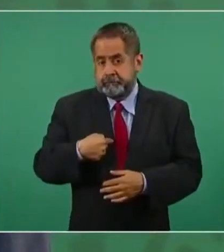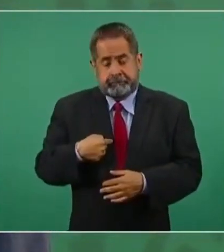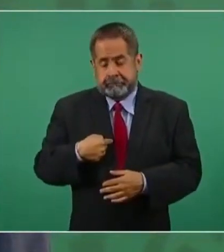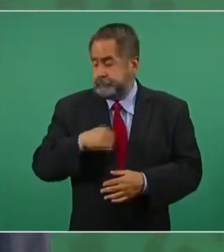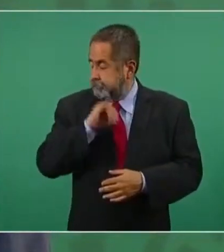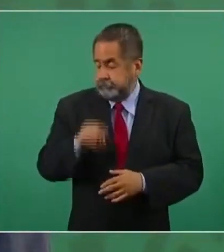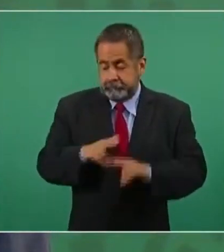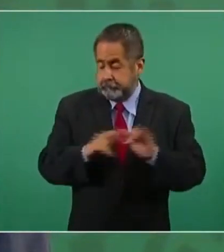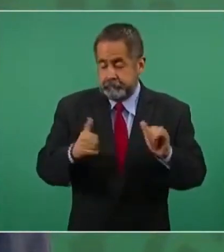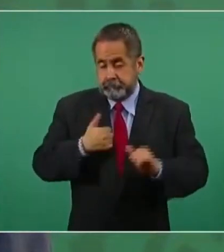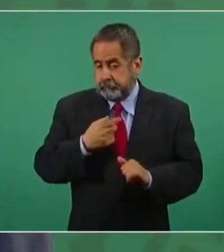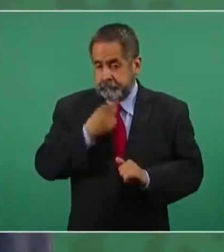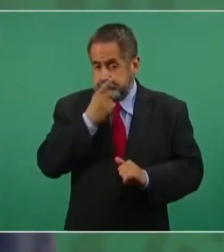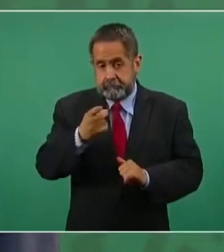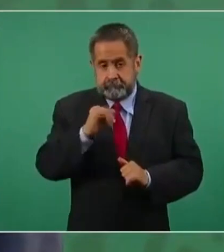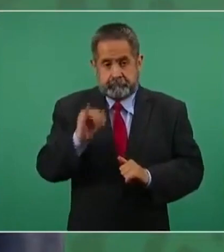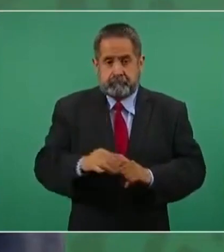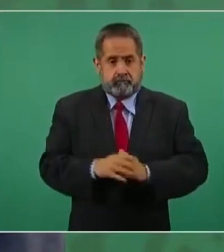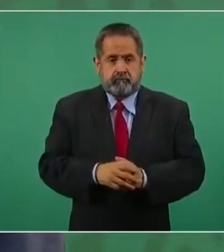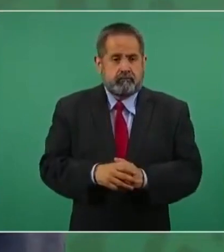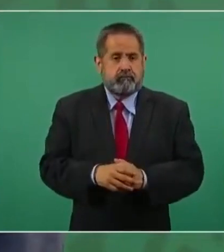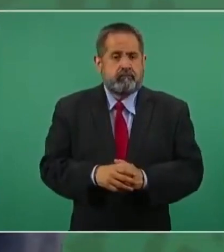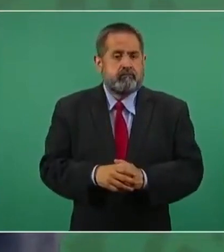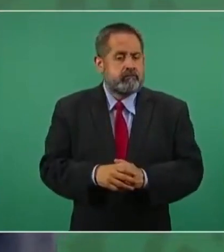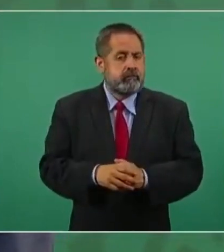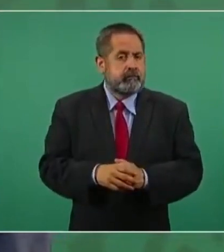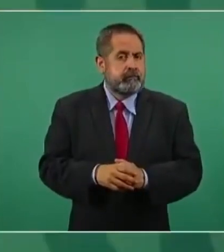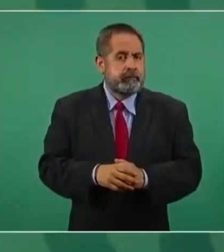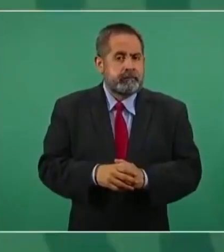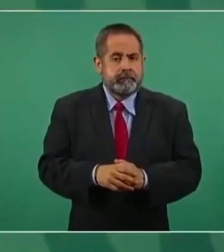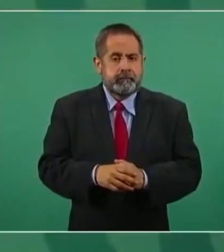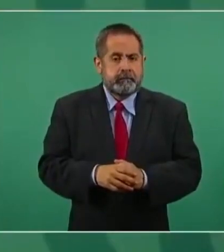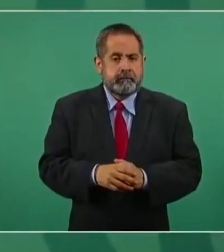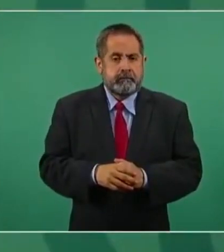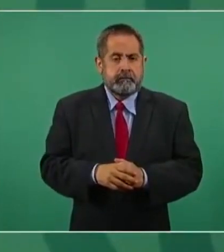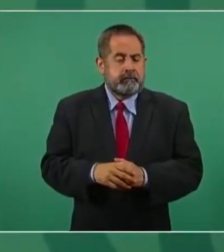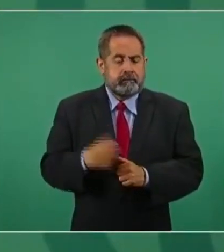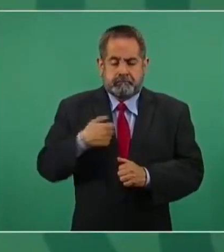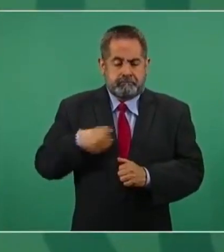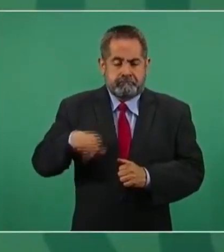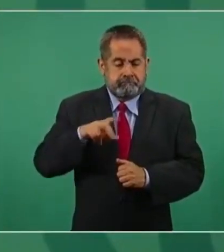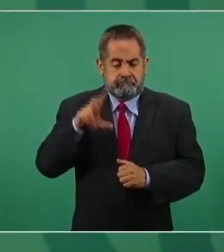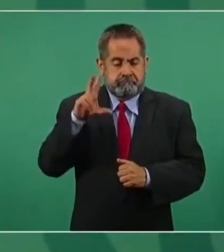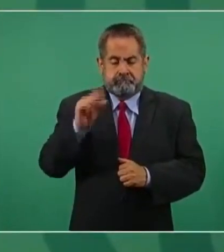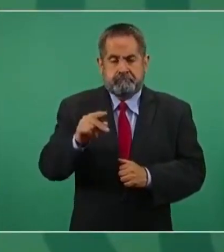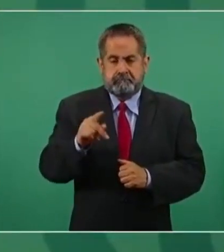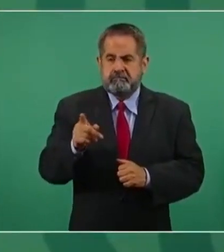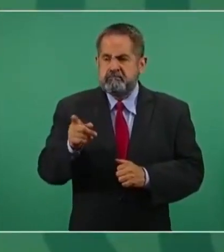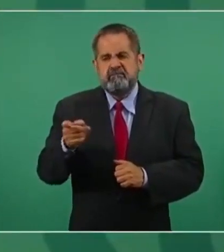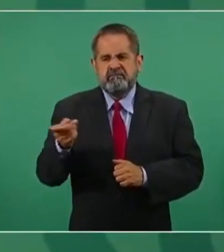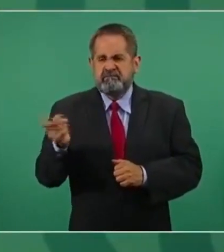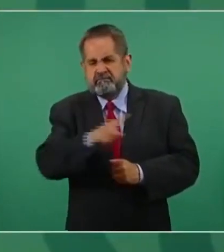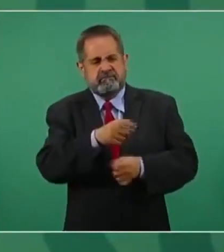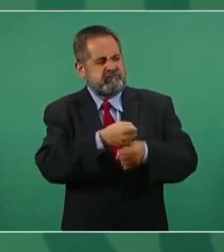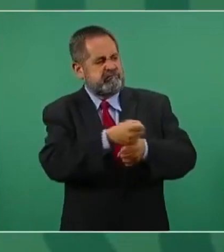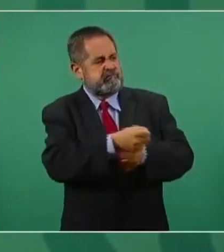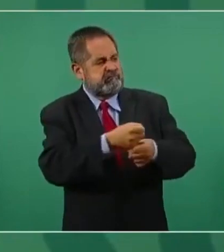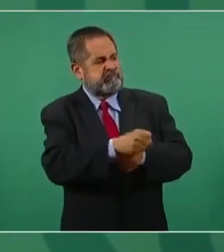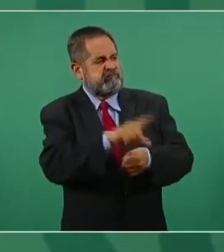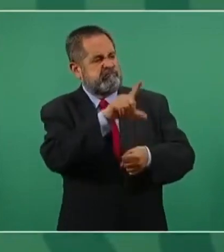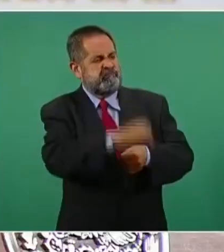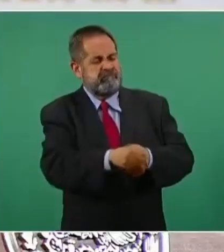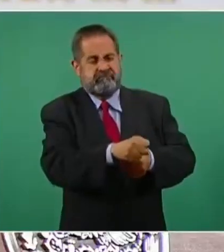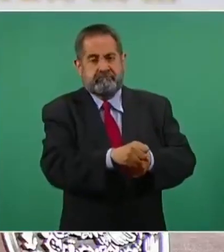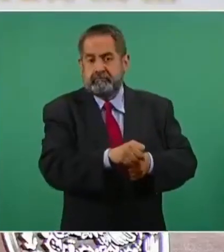no vamos a reprimir a ninguna persona.